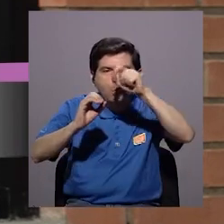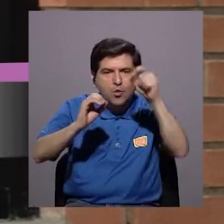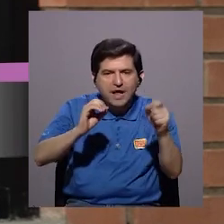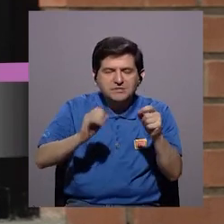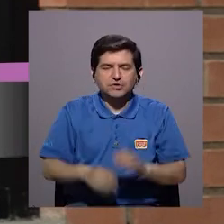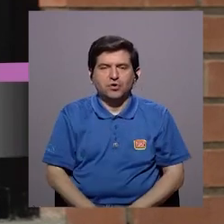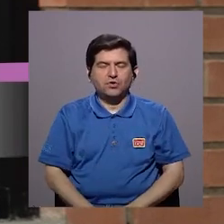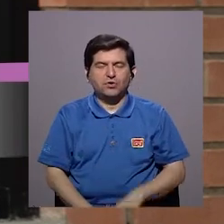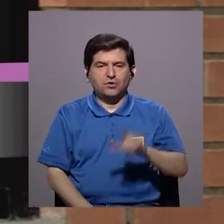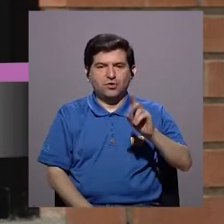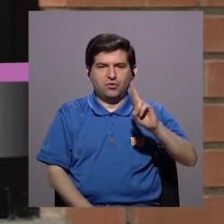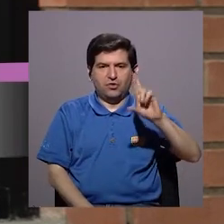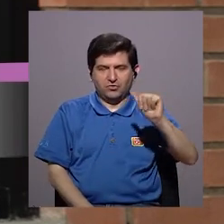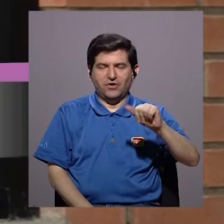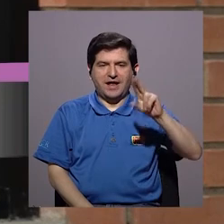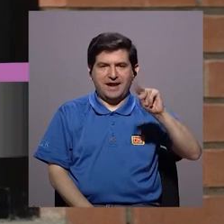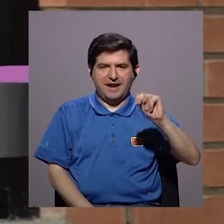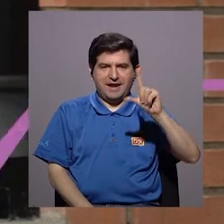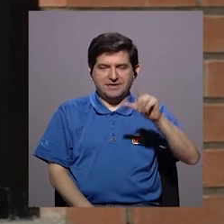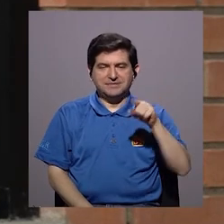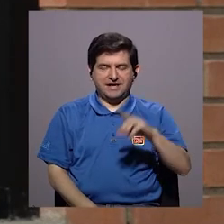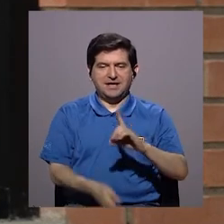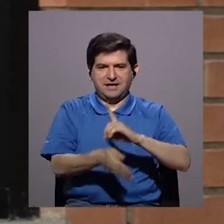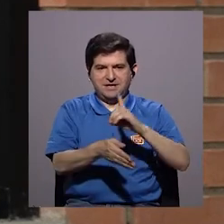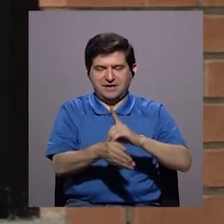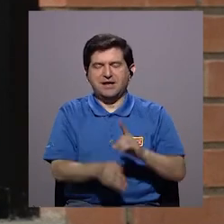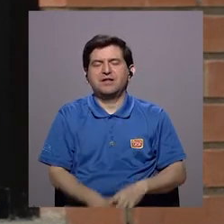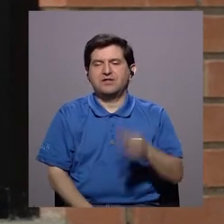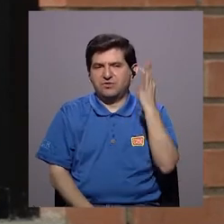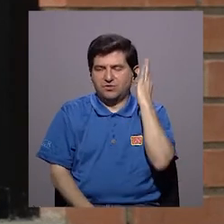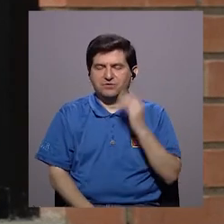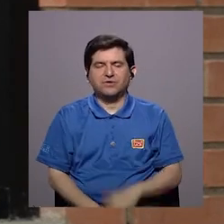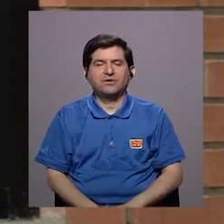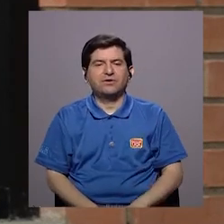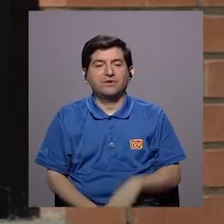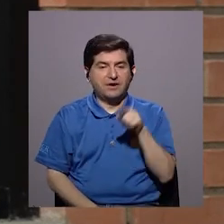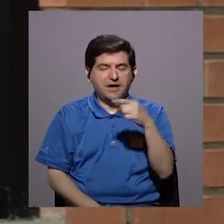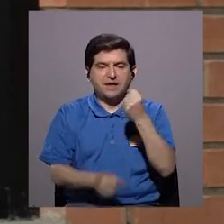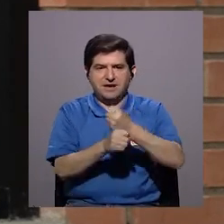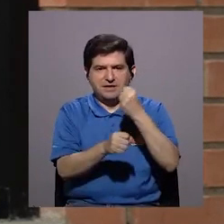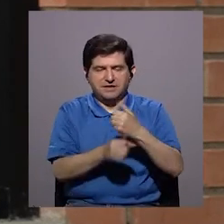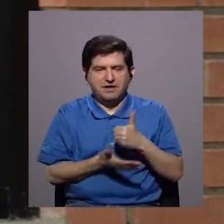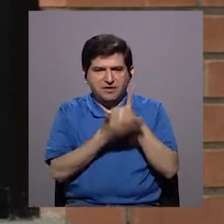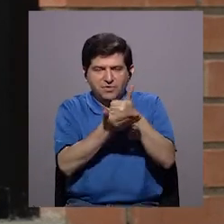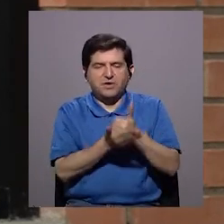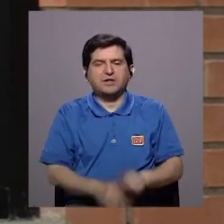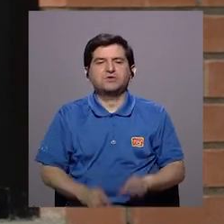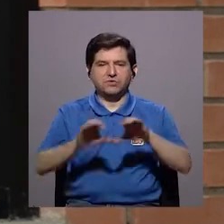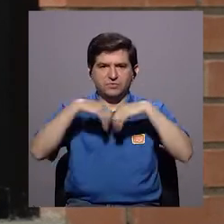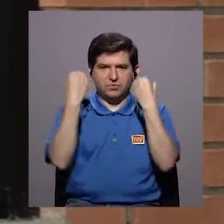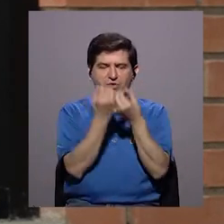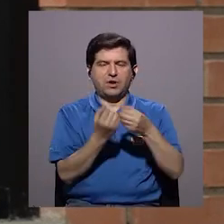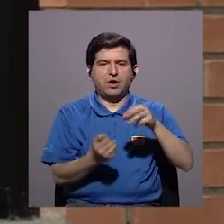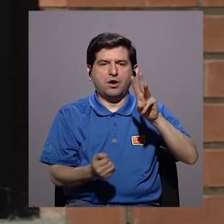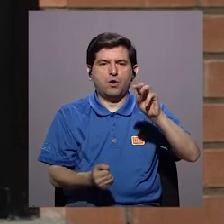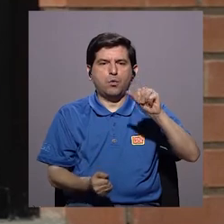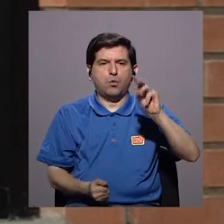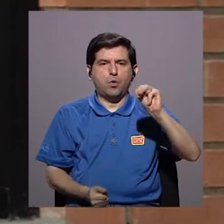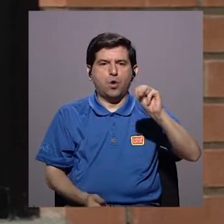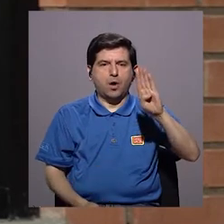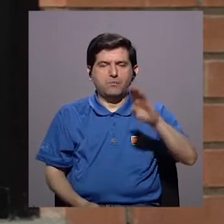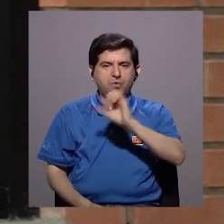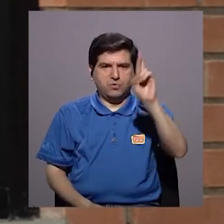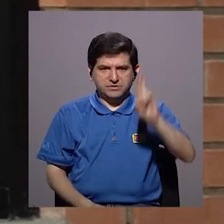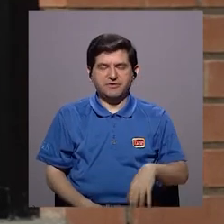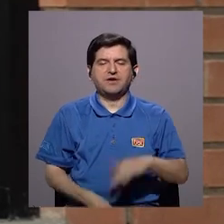ovulación, con la doctora Nancy Larios, ella es ginecóloga, médica colaboradora de la organización WOM Costa Rica, y además